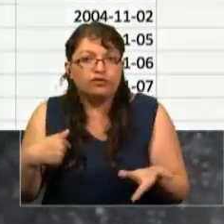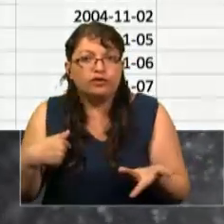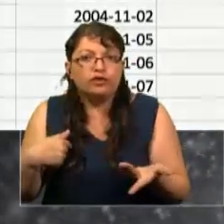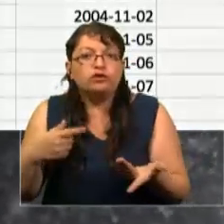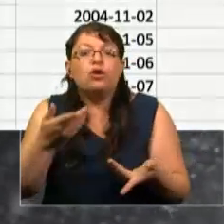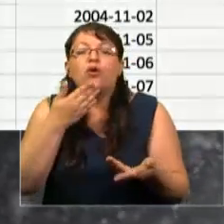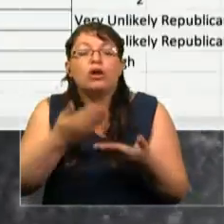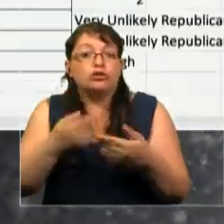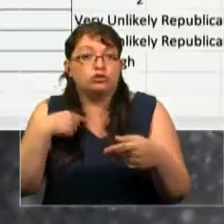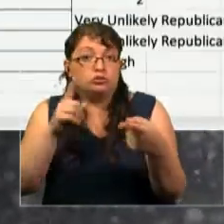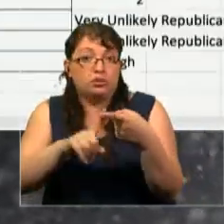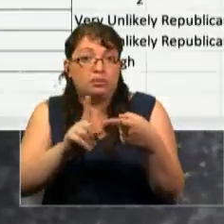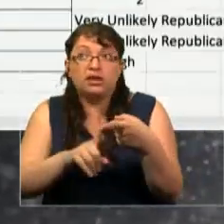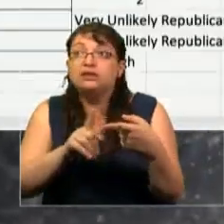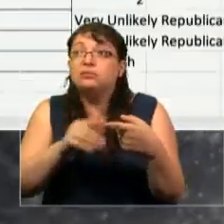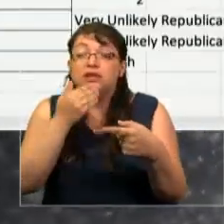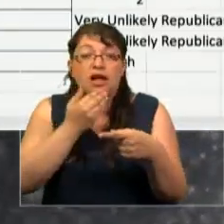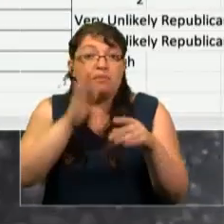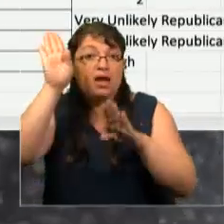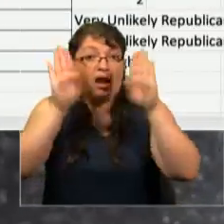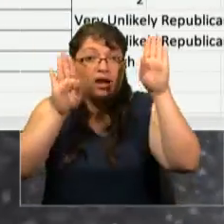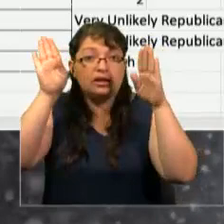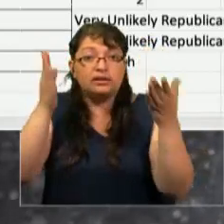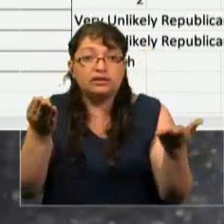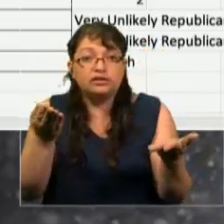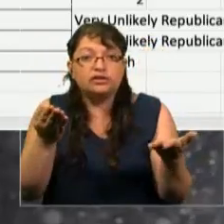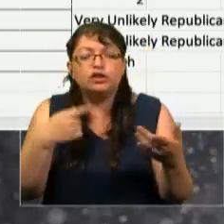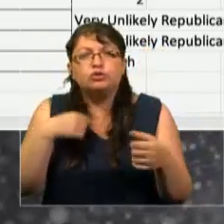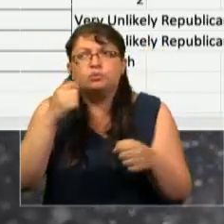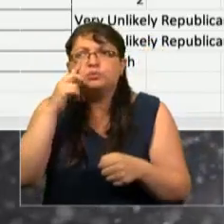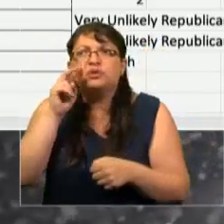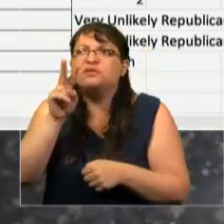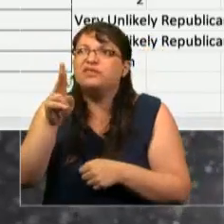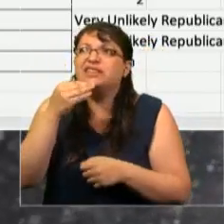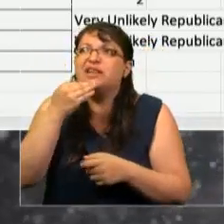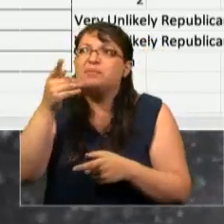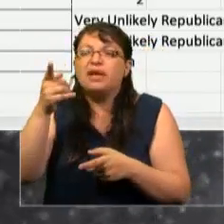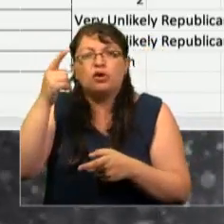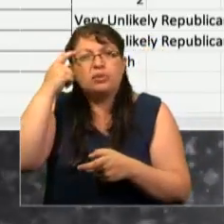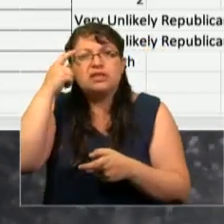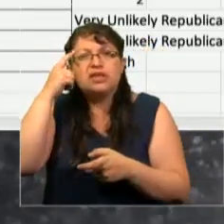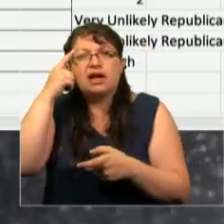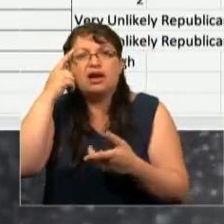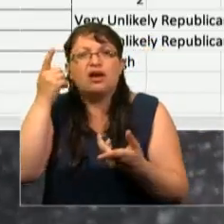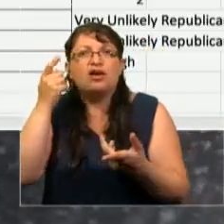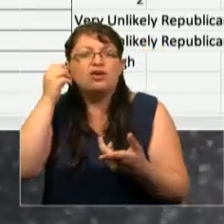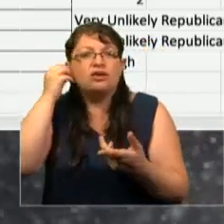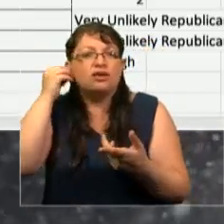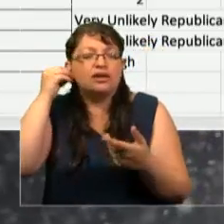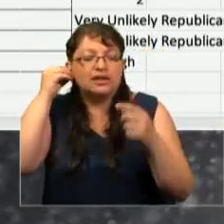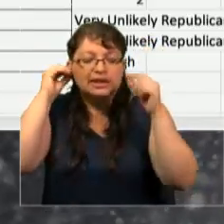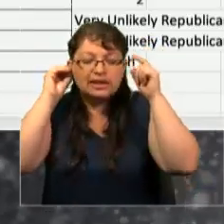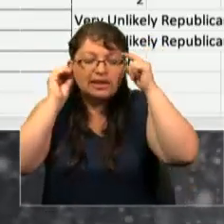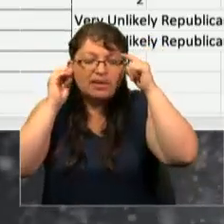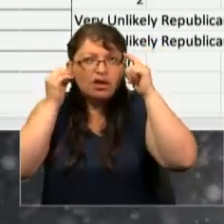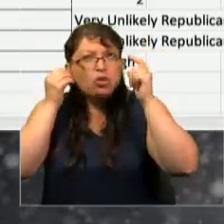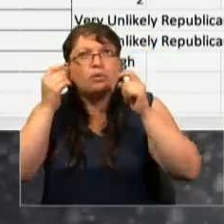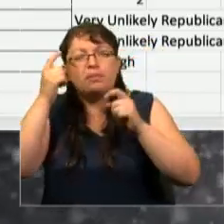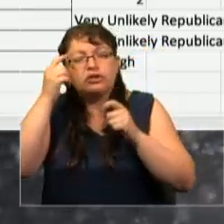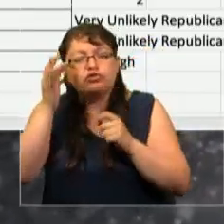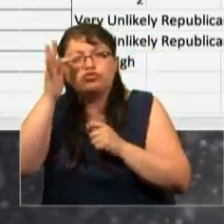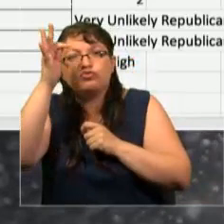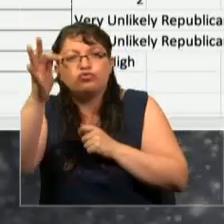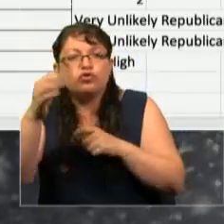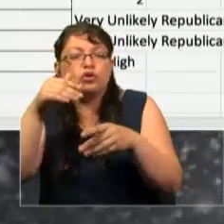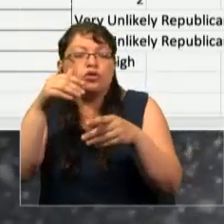mi participación en las elecciones, y puedo ver las predicciones sobre los políticos, a